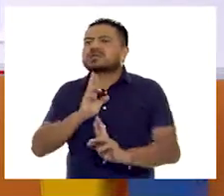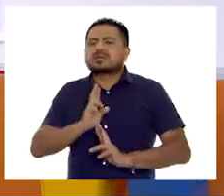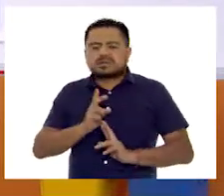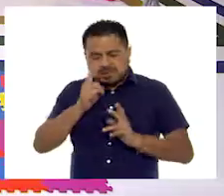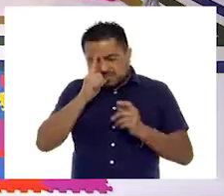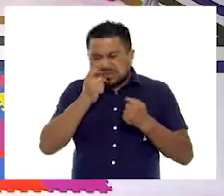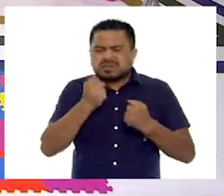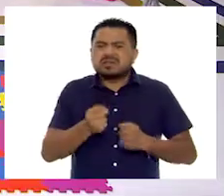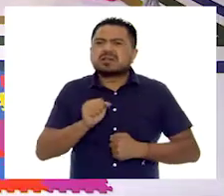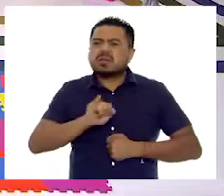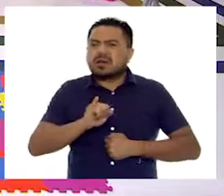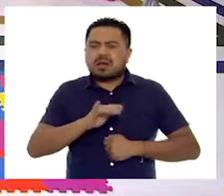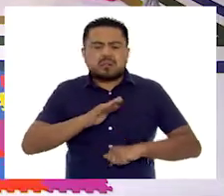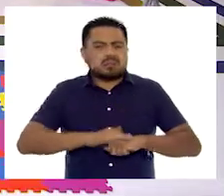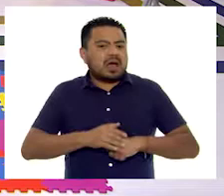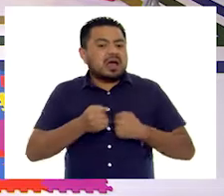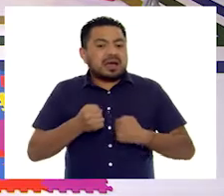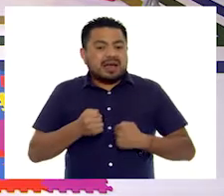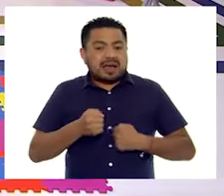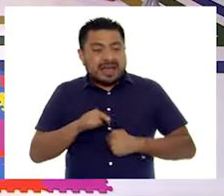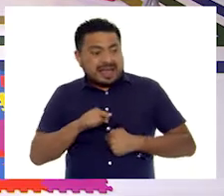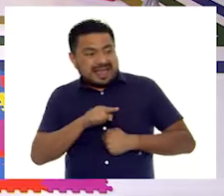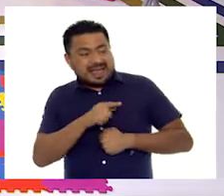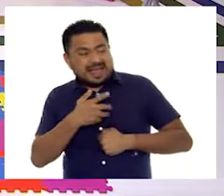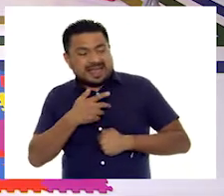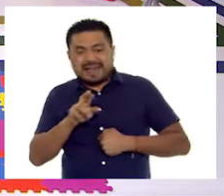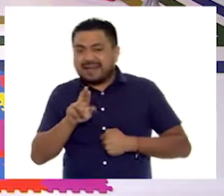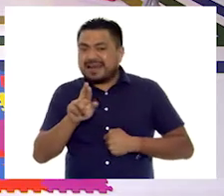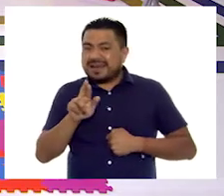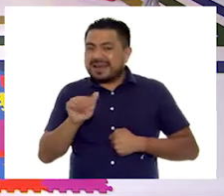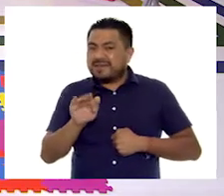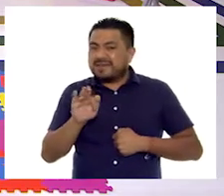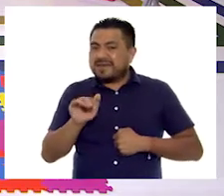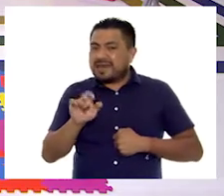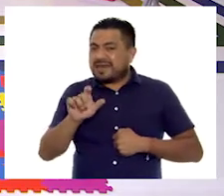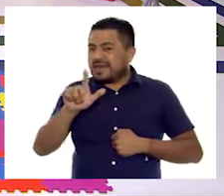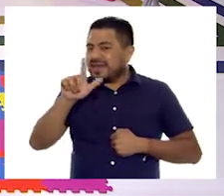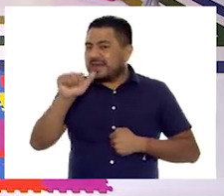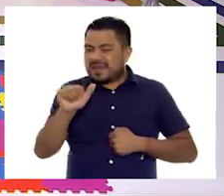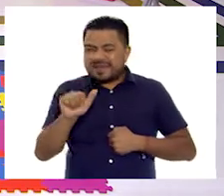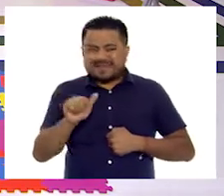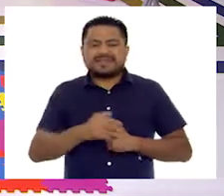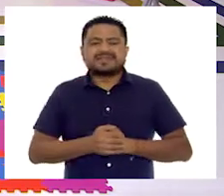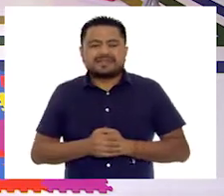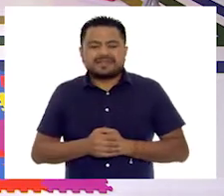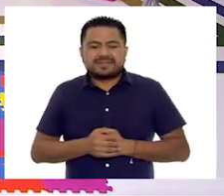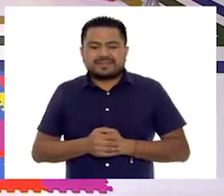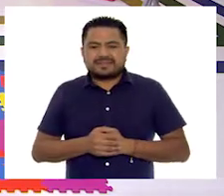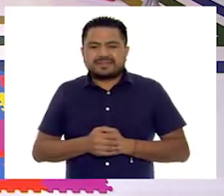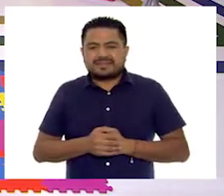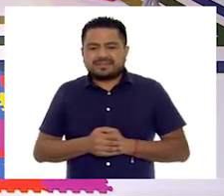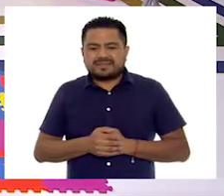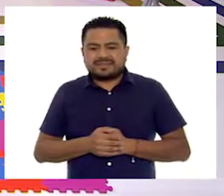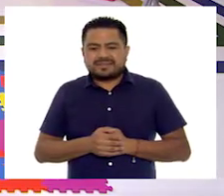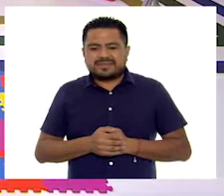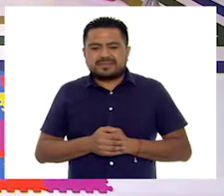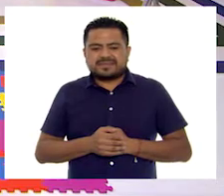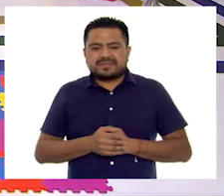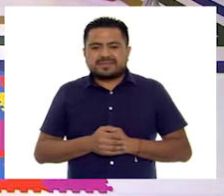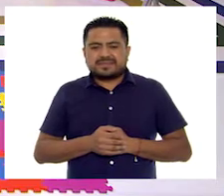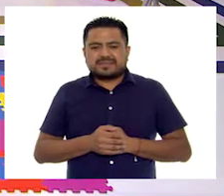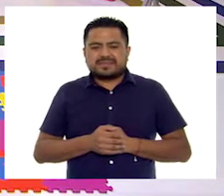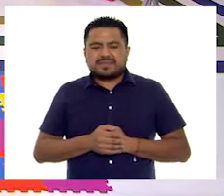Seguramente. Yo los veo súper atentos. Sí, sí, sí. Ah, ahí está Rafaela. Muy bien. Gracias, Rafaela, por darte la vuelta y ir con los niños y regresar.